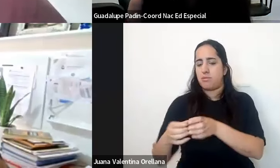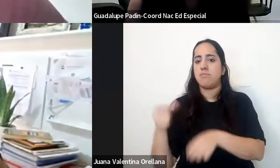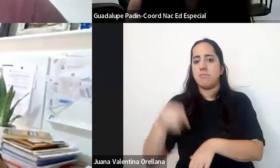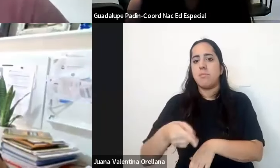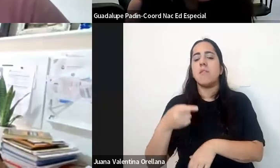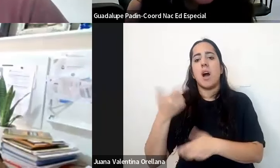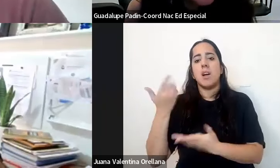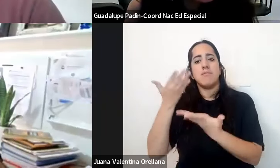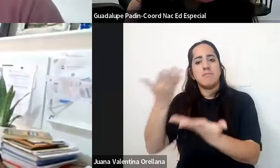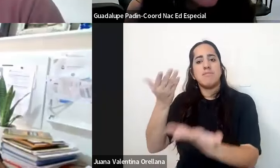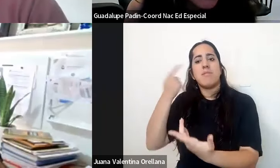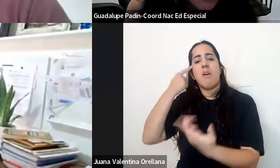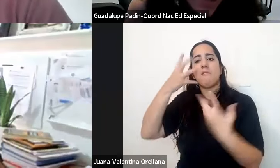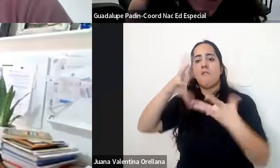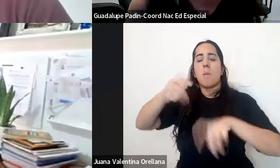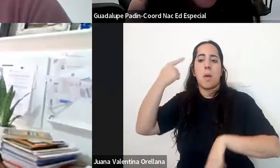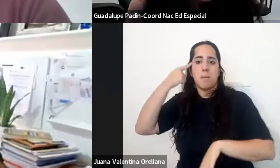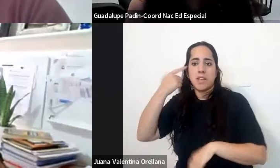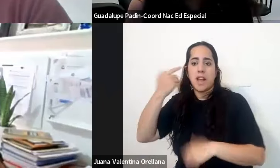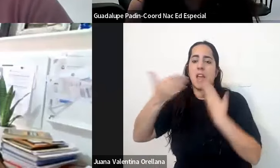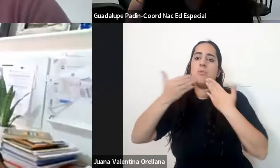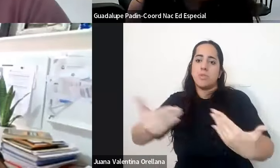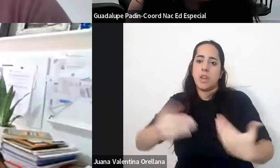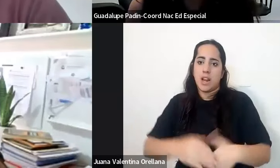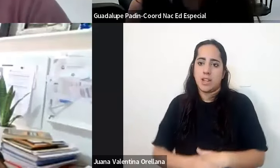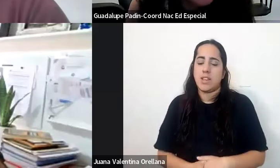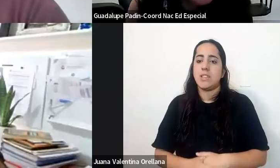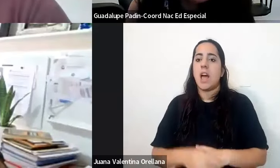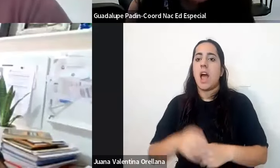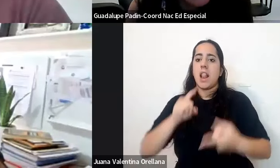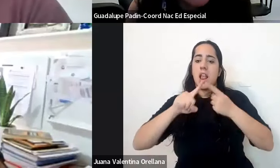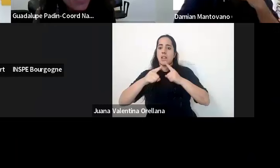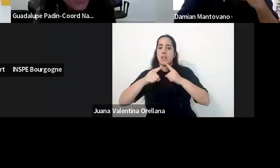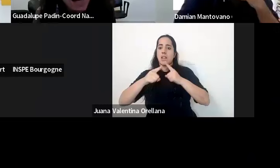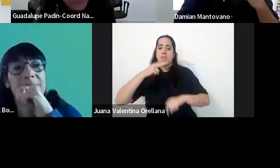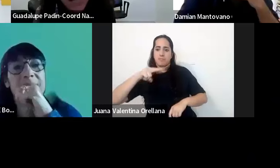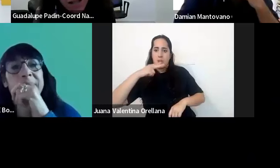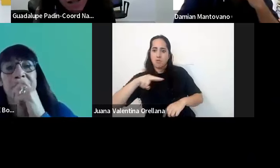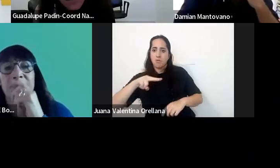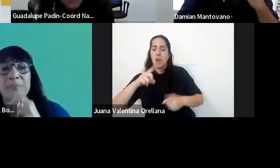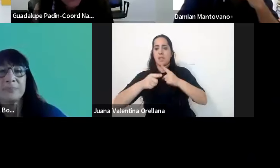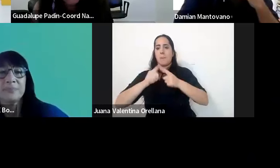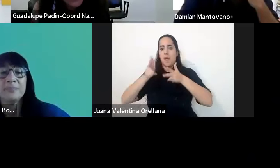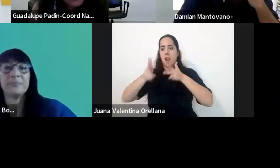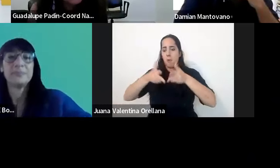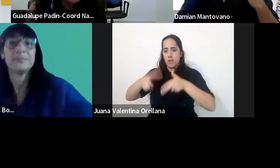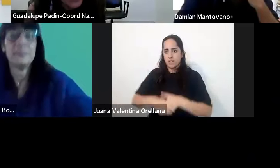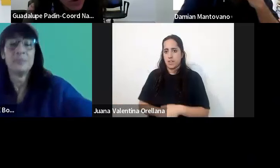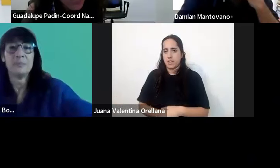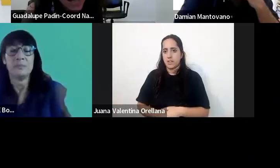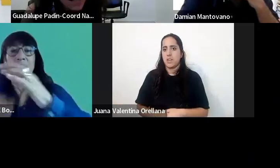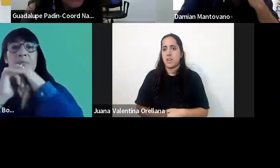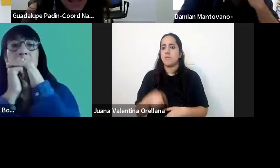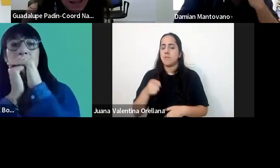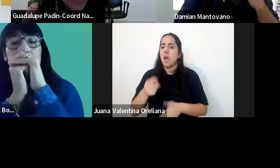puntos de vista agradecemos a las traductoras y también las intérpretes en lengua de señas que como saben todos los